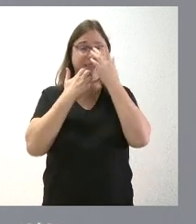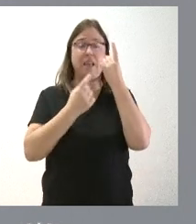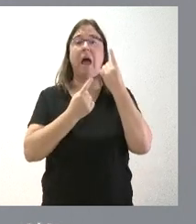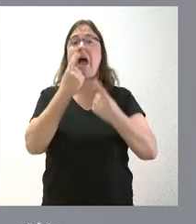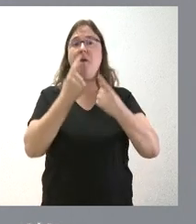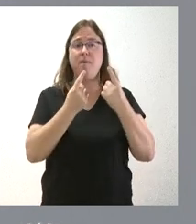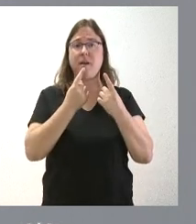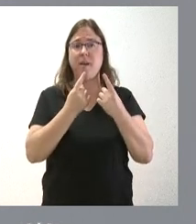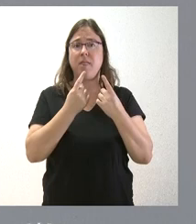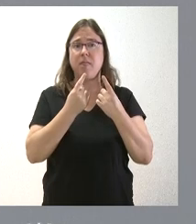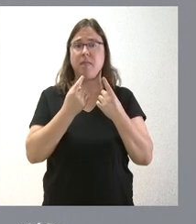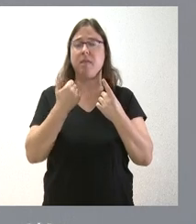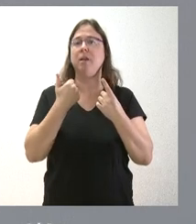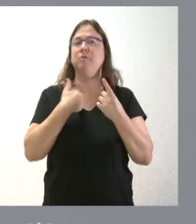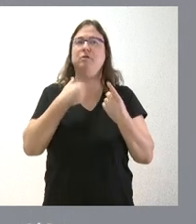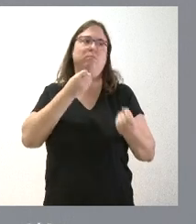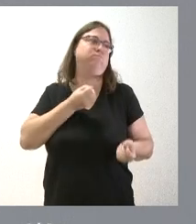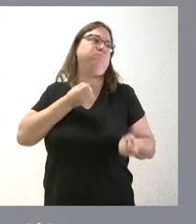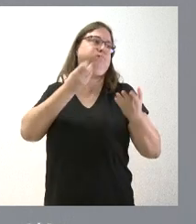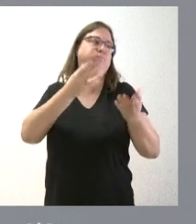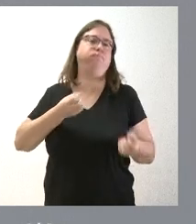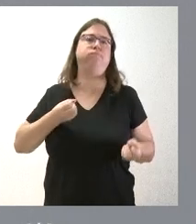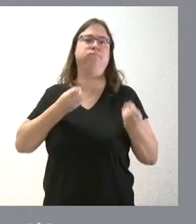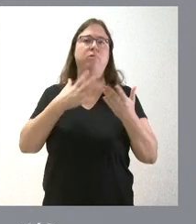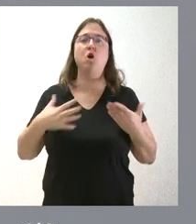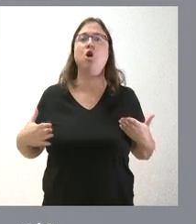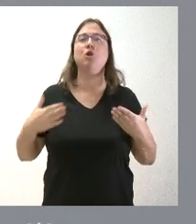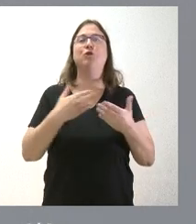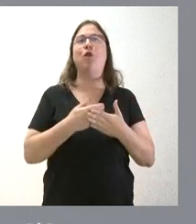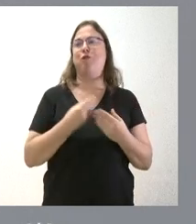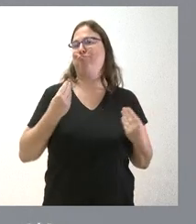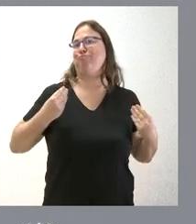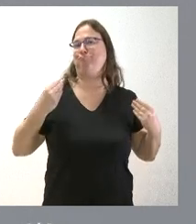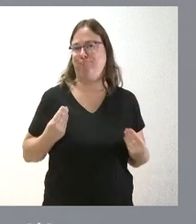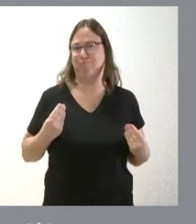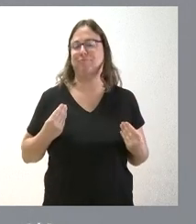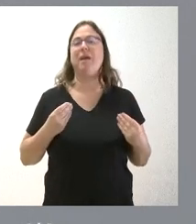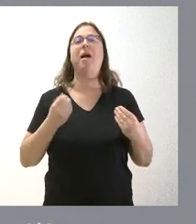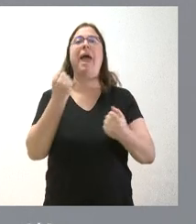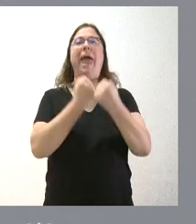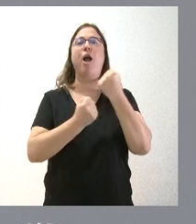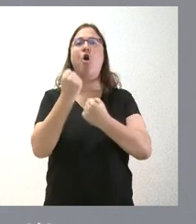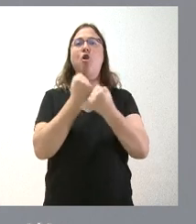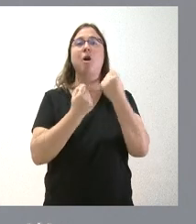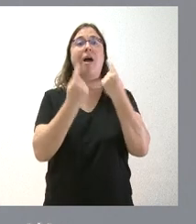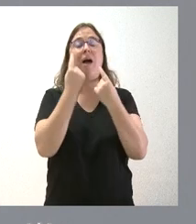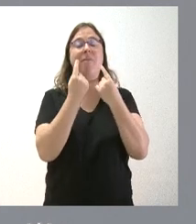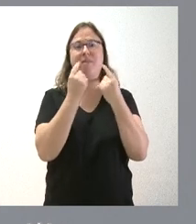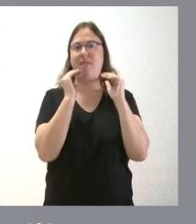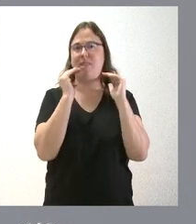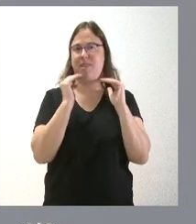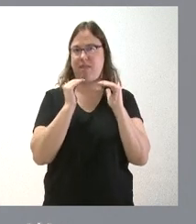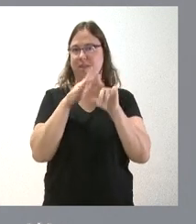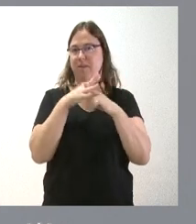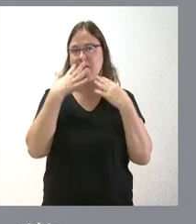frases de andilocuentes de que todo va como una moto en economía, a veces hay que descender a los hechos reales y